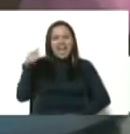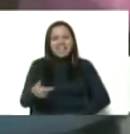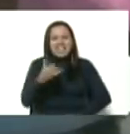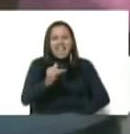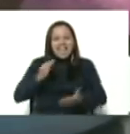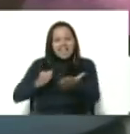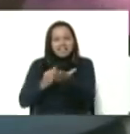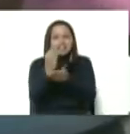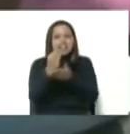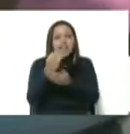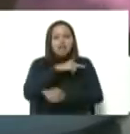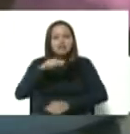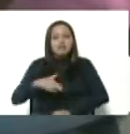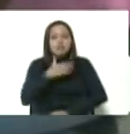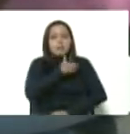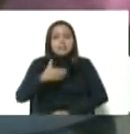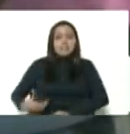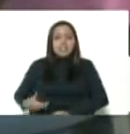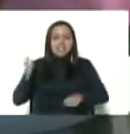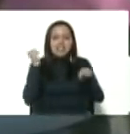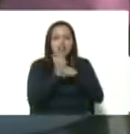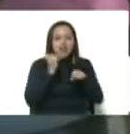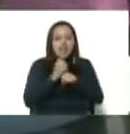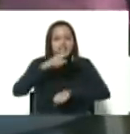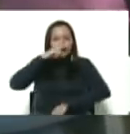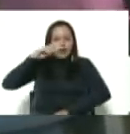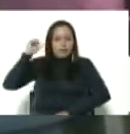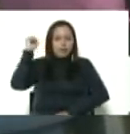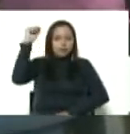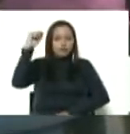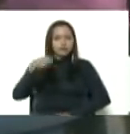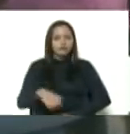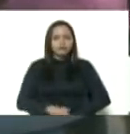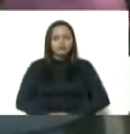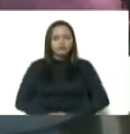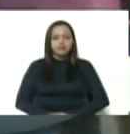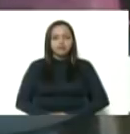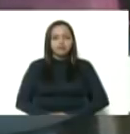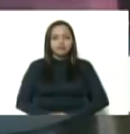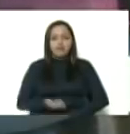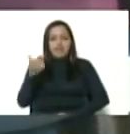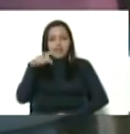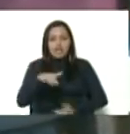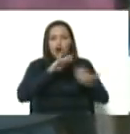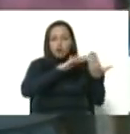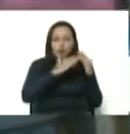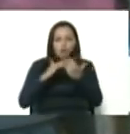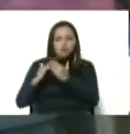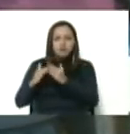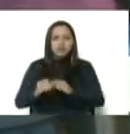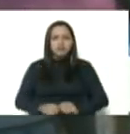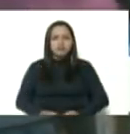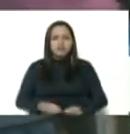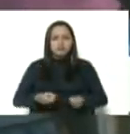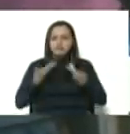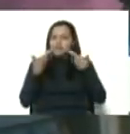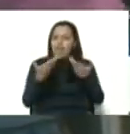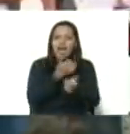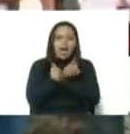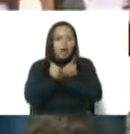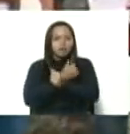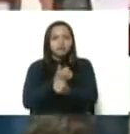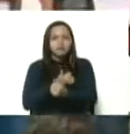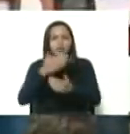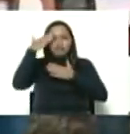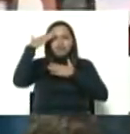lealtad a nuestro presidente obrero, Nicolás Maduro Moro. Desde acá la comunidad le envía con mucho cariño